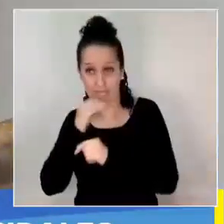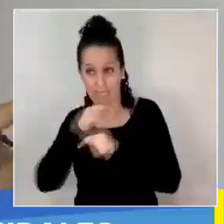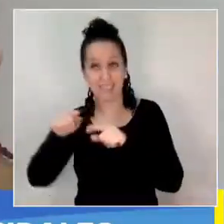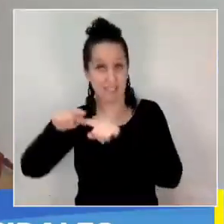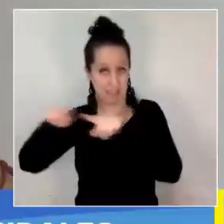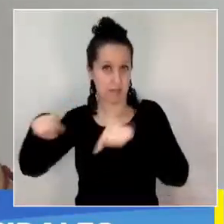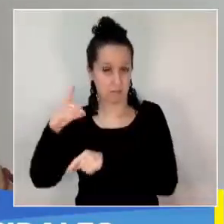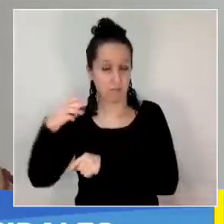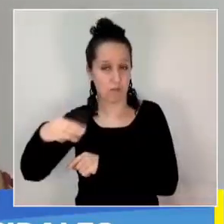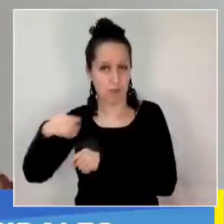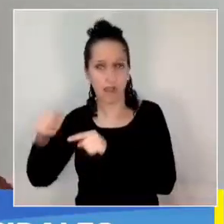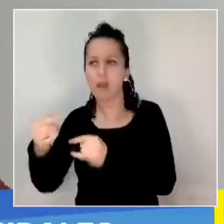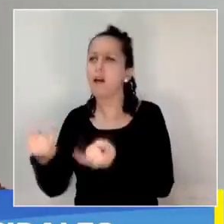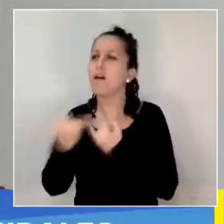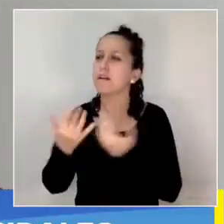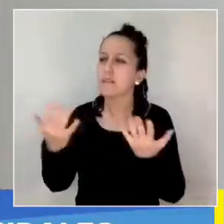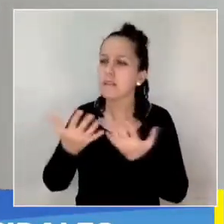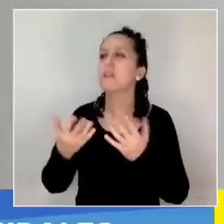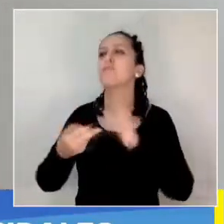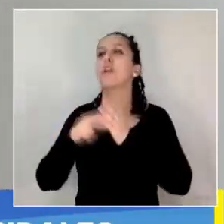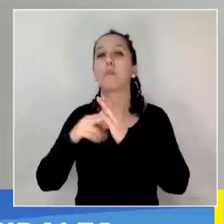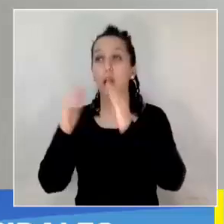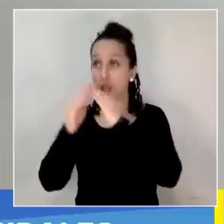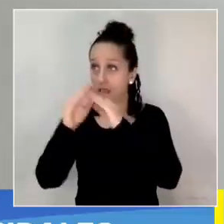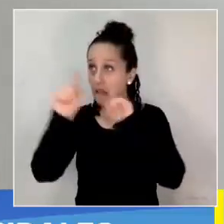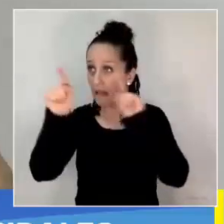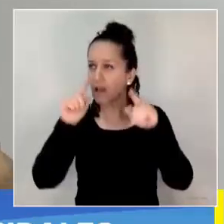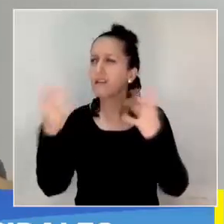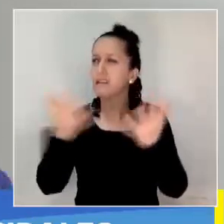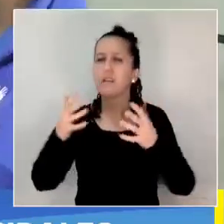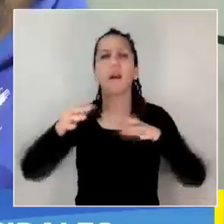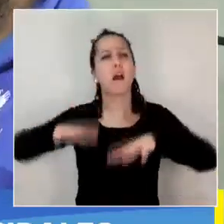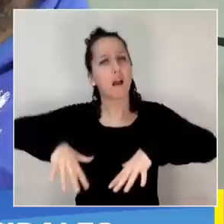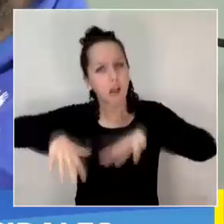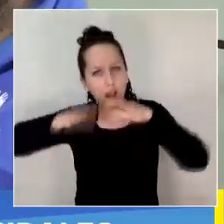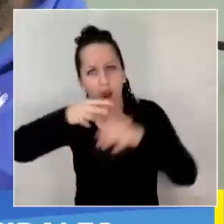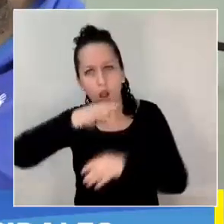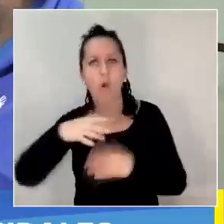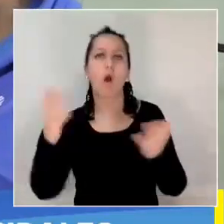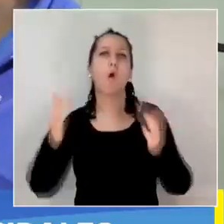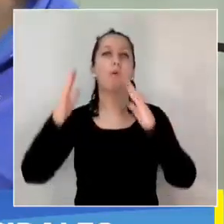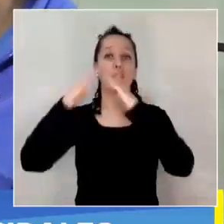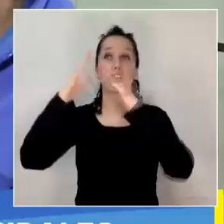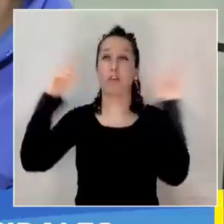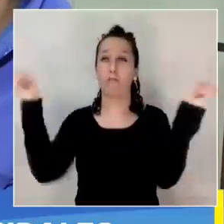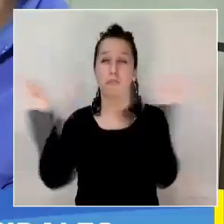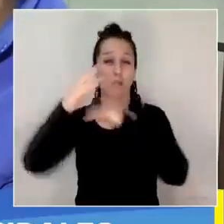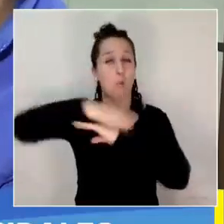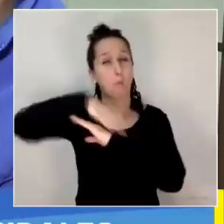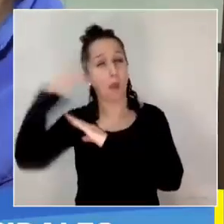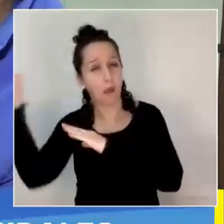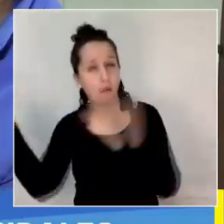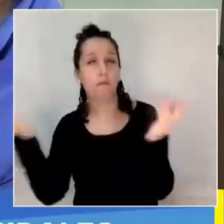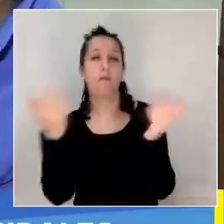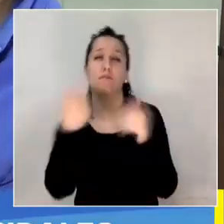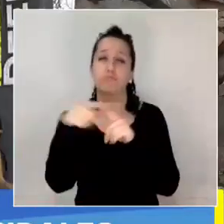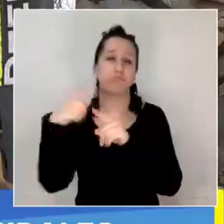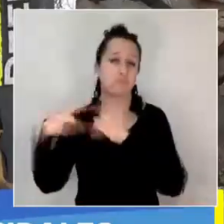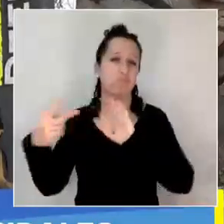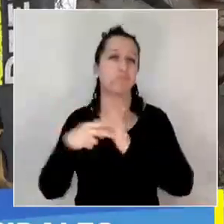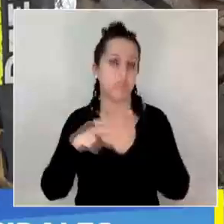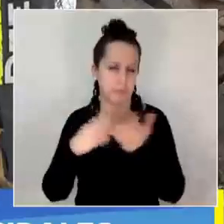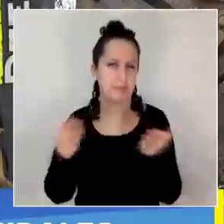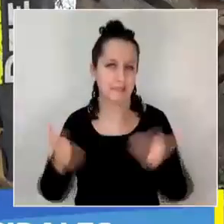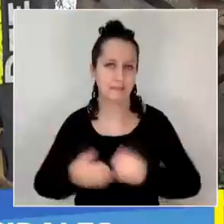Concepción, se registraron viviendas afectadas por inundaciones y voladuras de techo, producto de las fuertes ráfagas de viento.